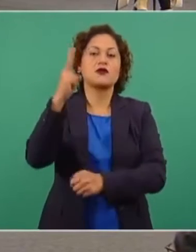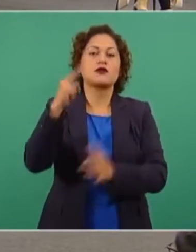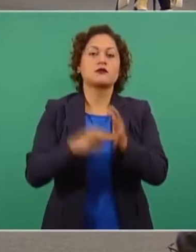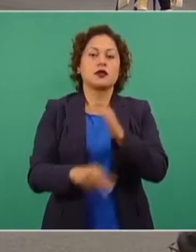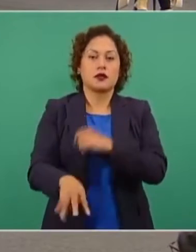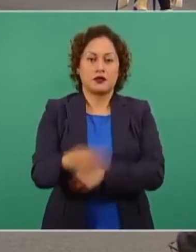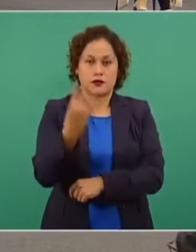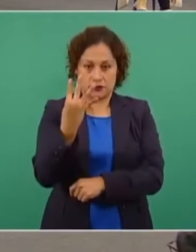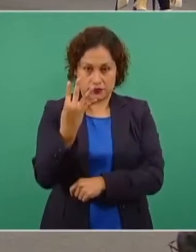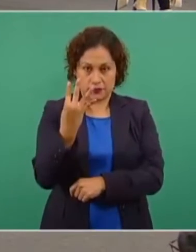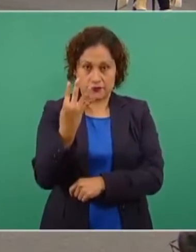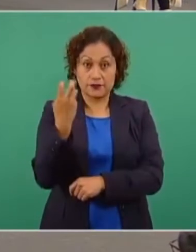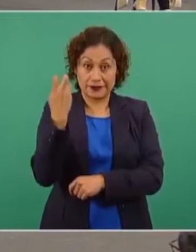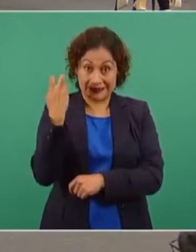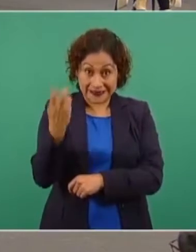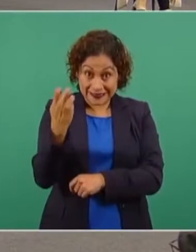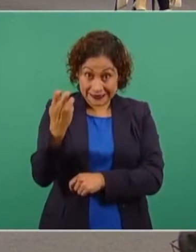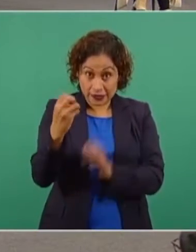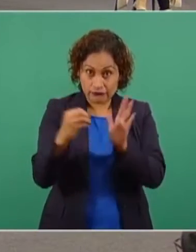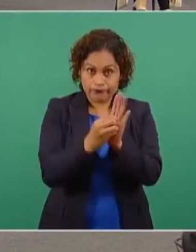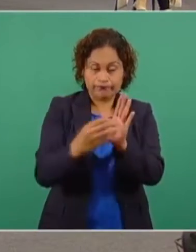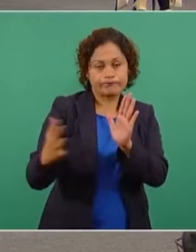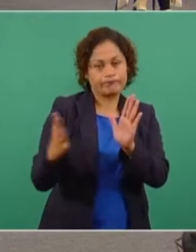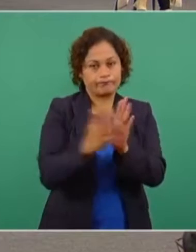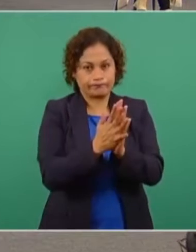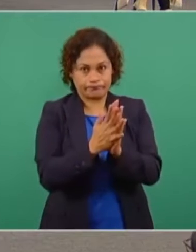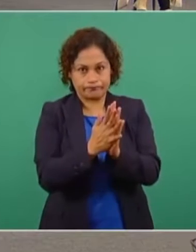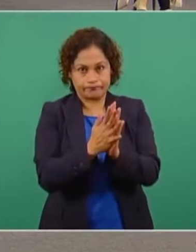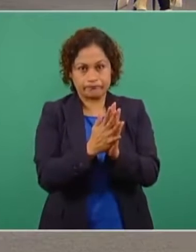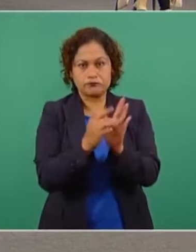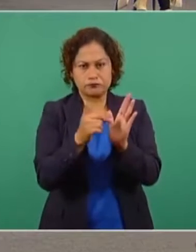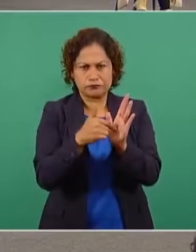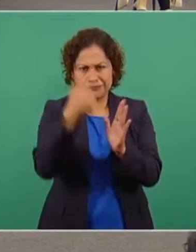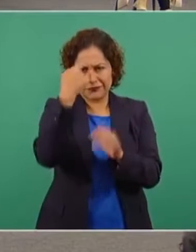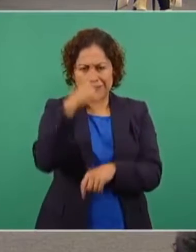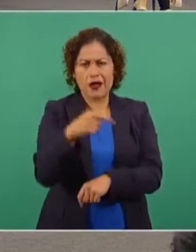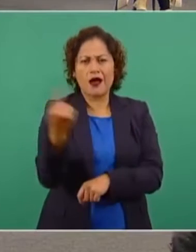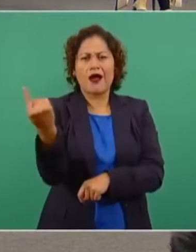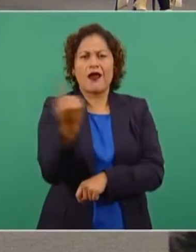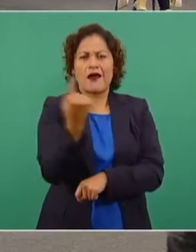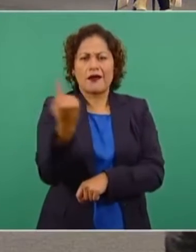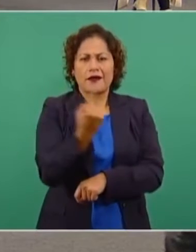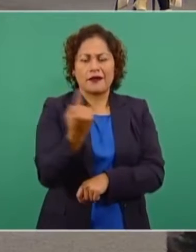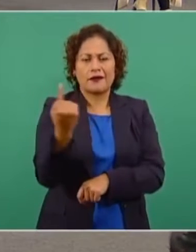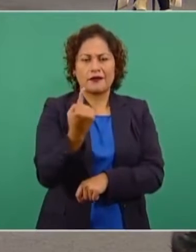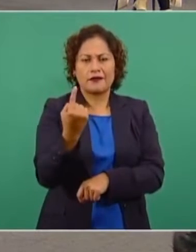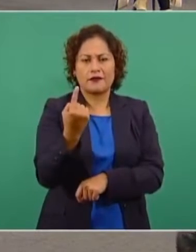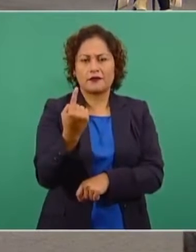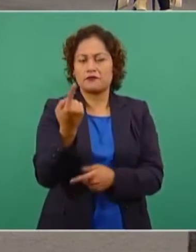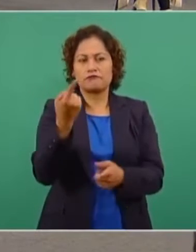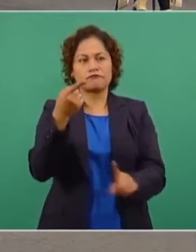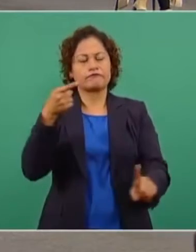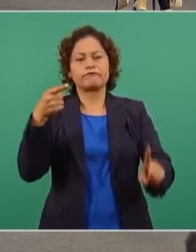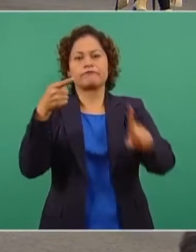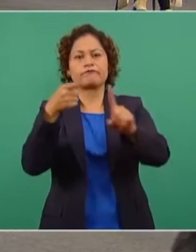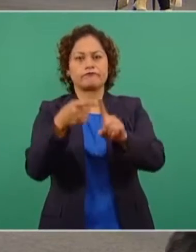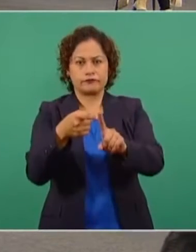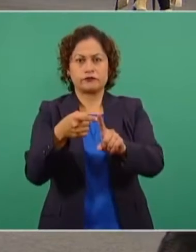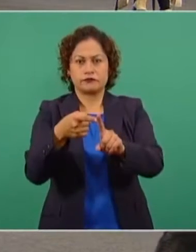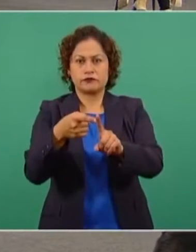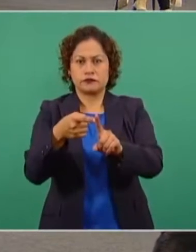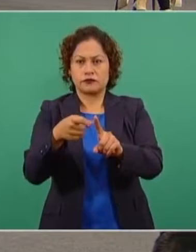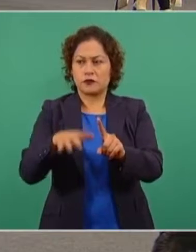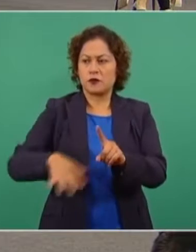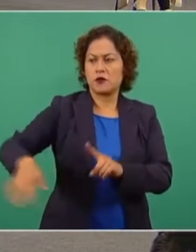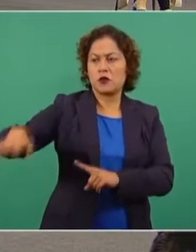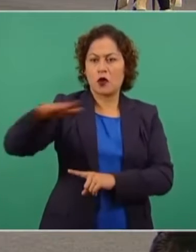Se hace para reforzar la construcción del aeropuerto de